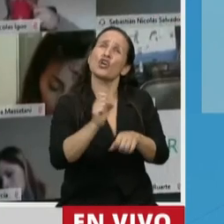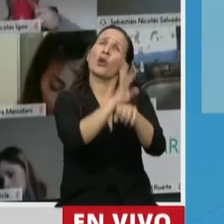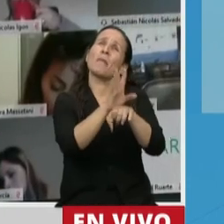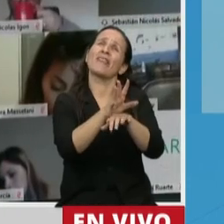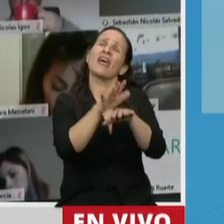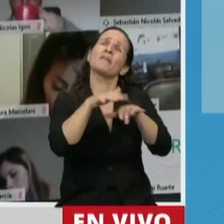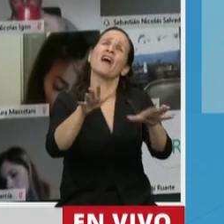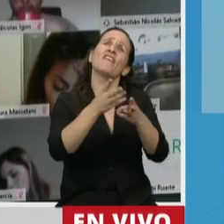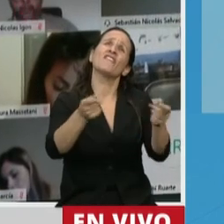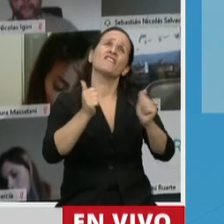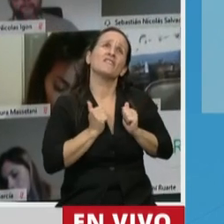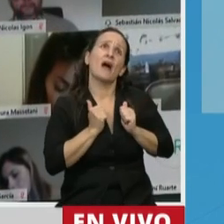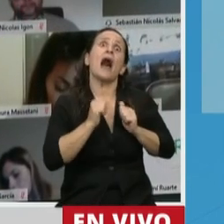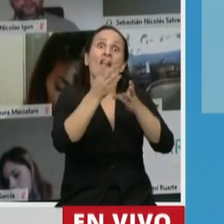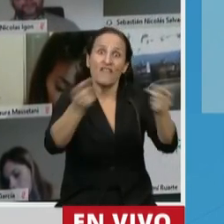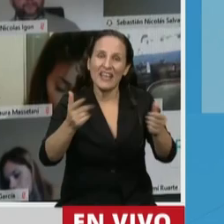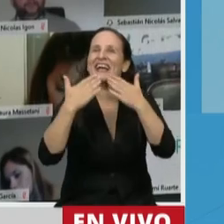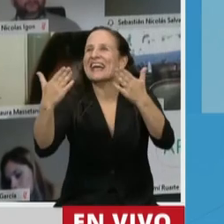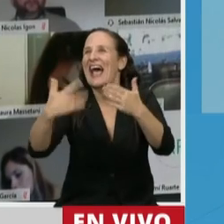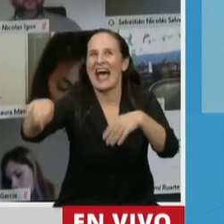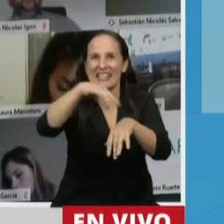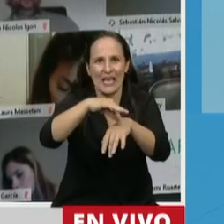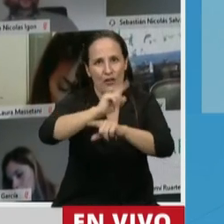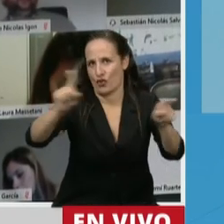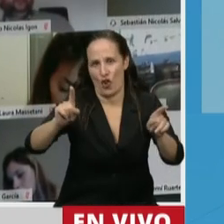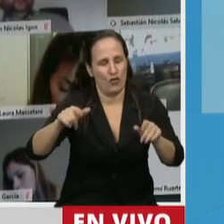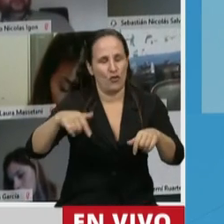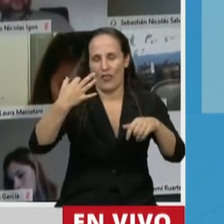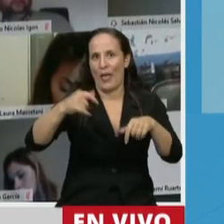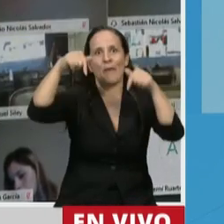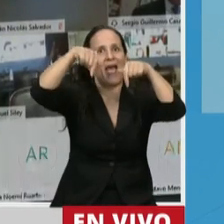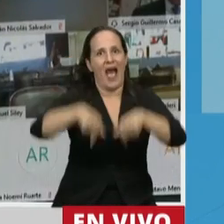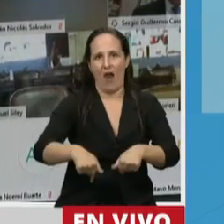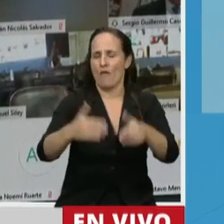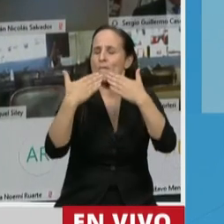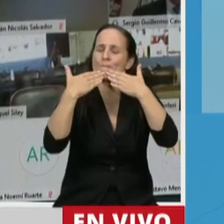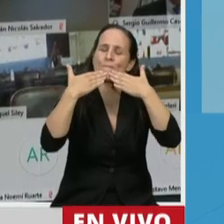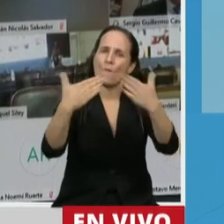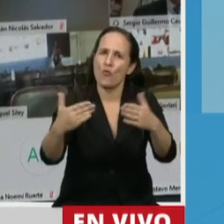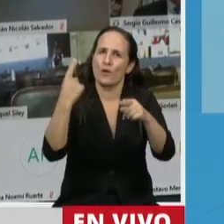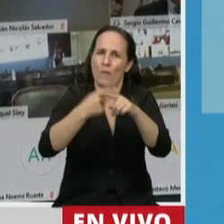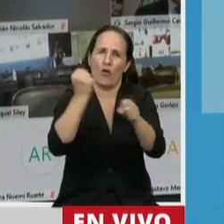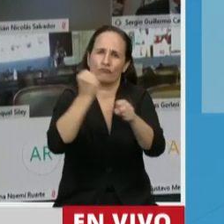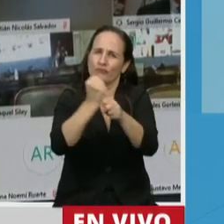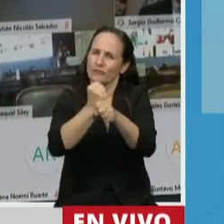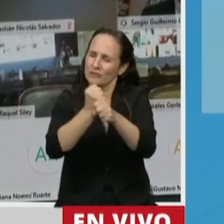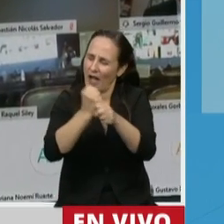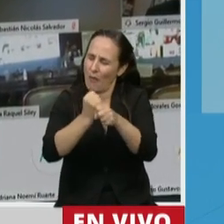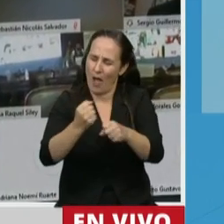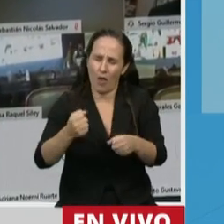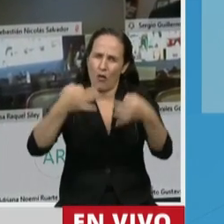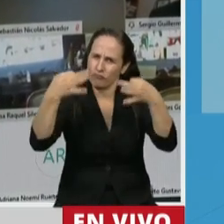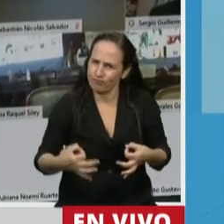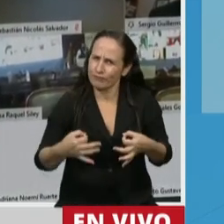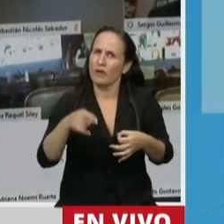reconocer y agradecer al personal de salud. Muchas gracias por su heroica tarea frente a la